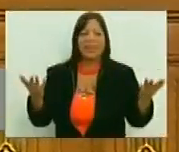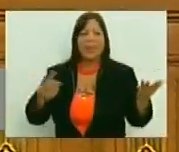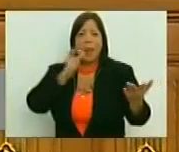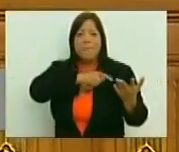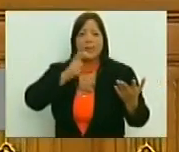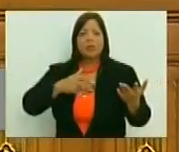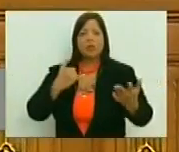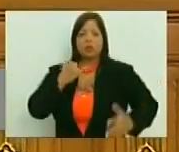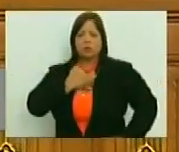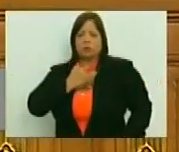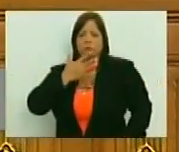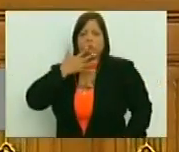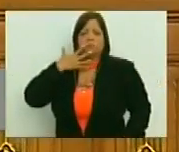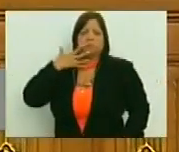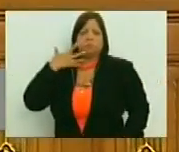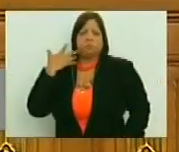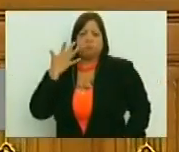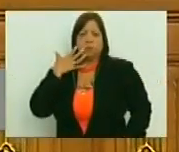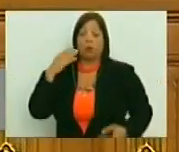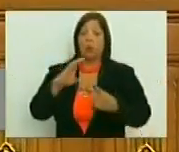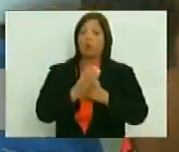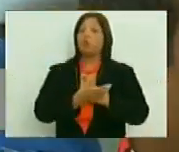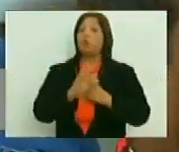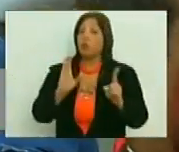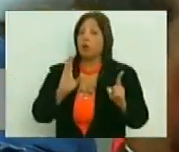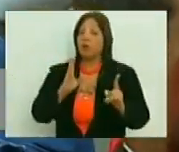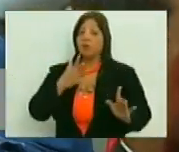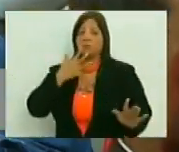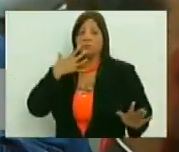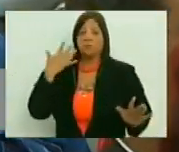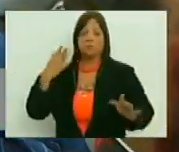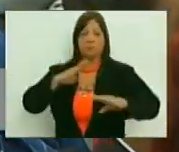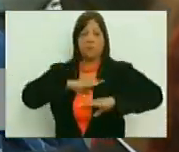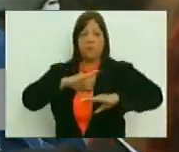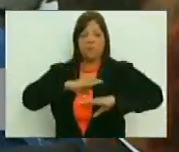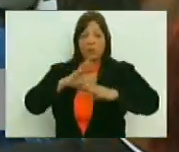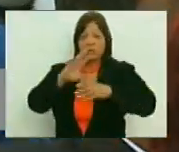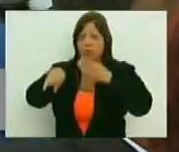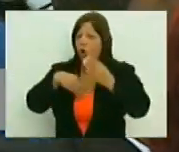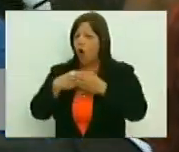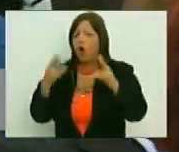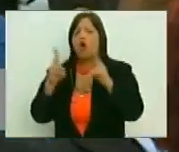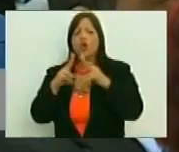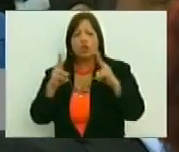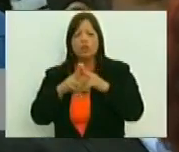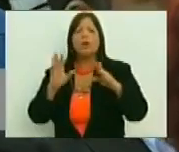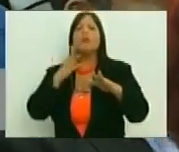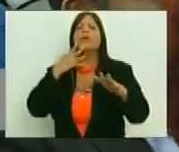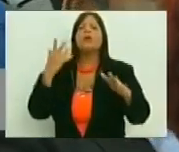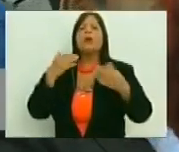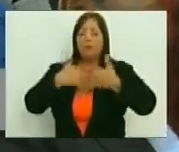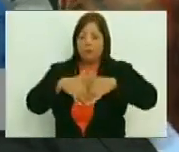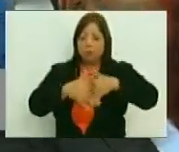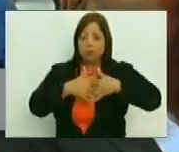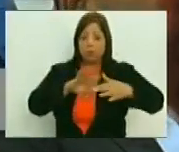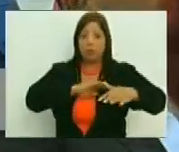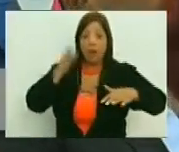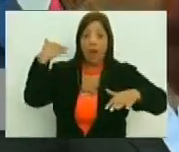gente era autosuficiente, eso es un valor cultural también, era autosuficiente, todo lo producíamos. ¿Por qué lo producíamos?